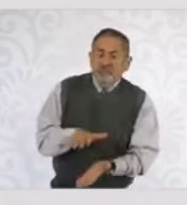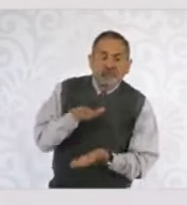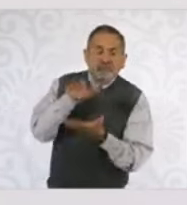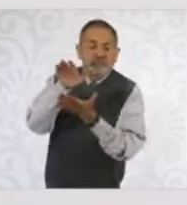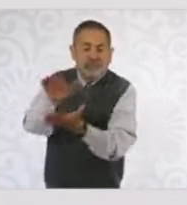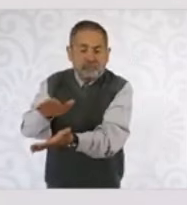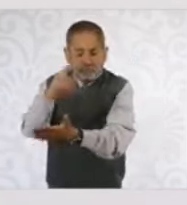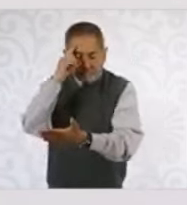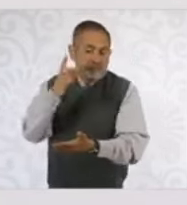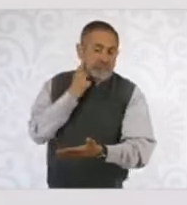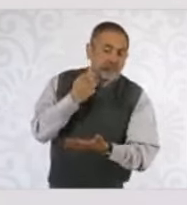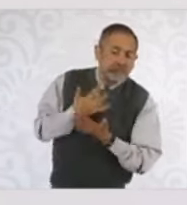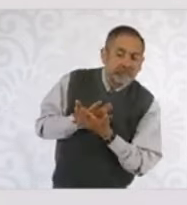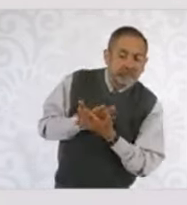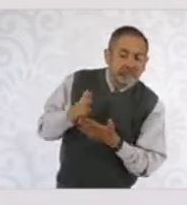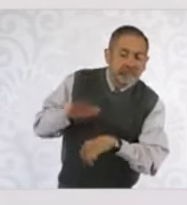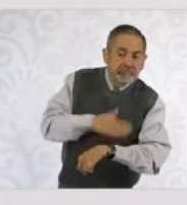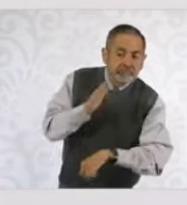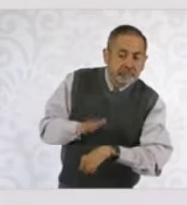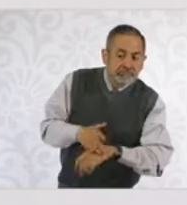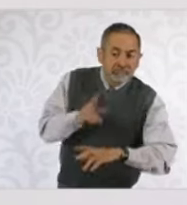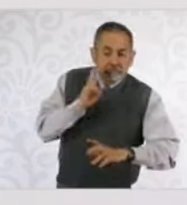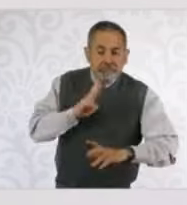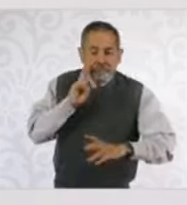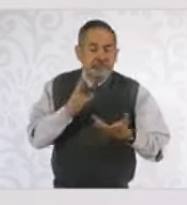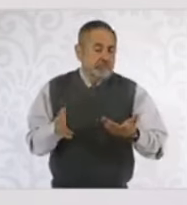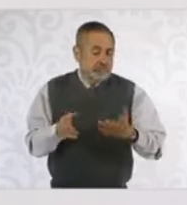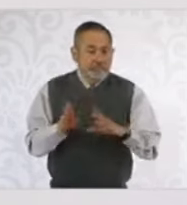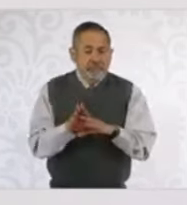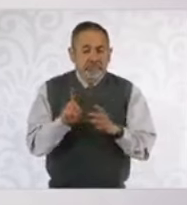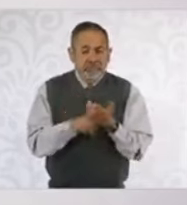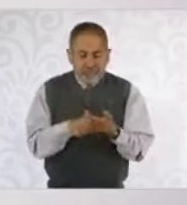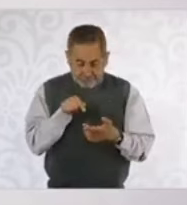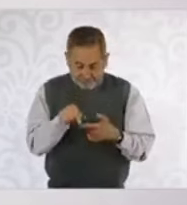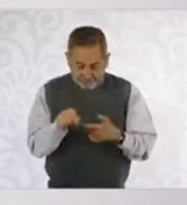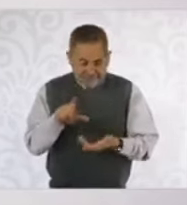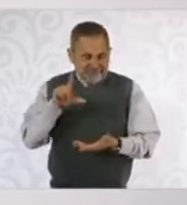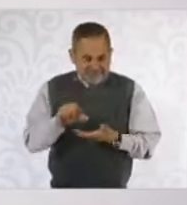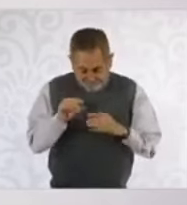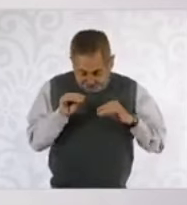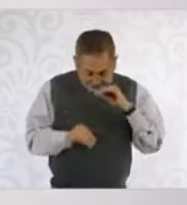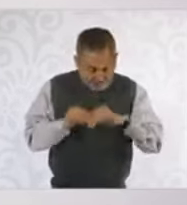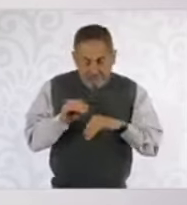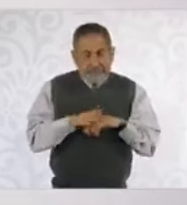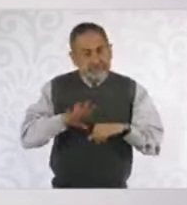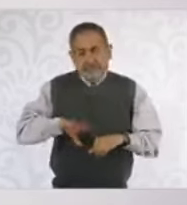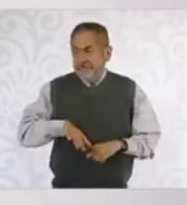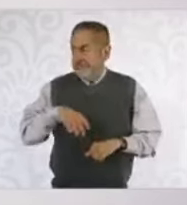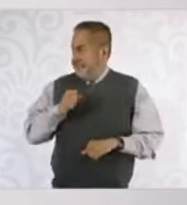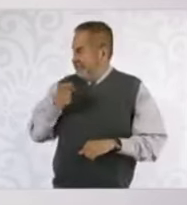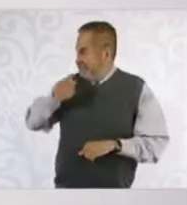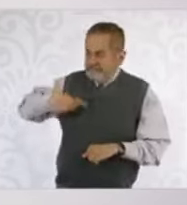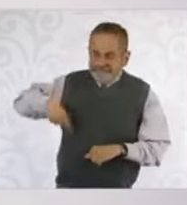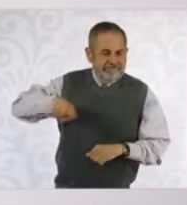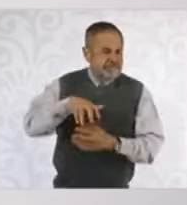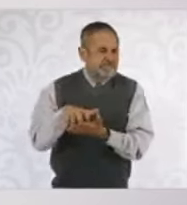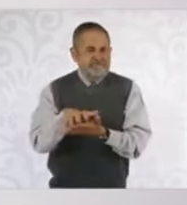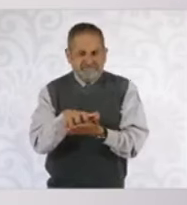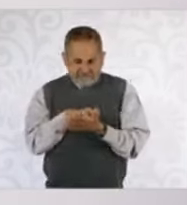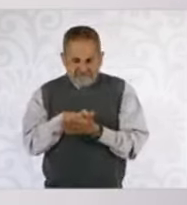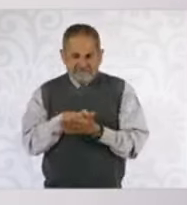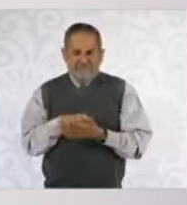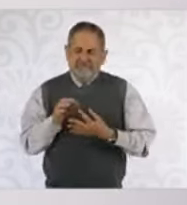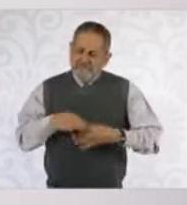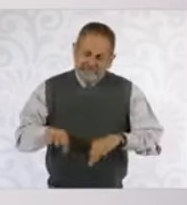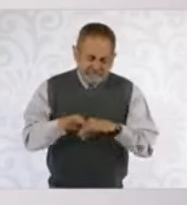déficit y eso implica también un esfuerzo mayor de todo el gobierno de